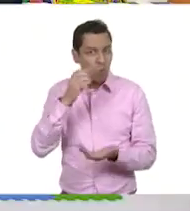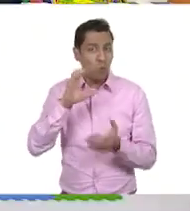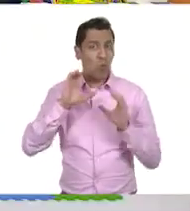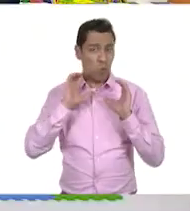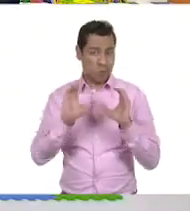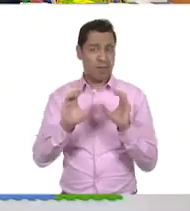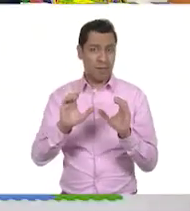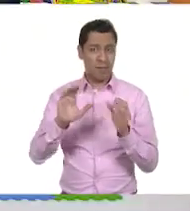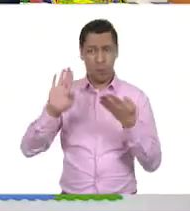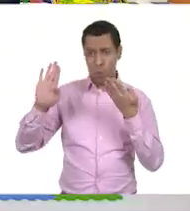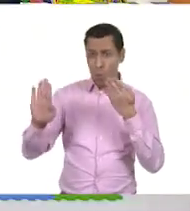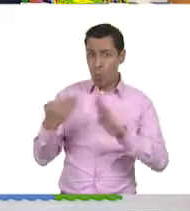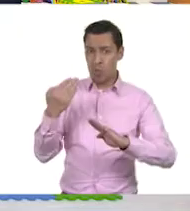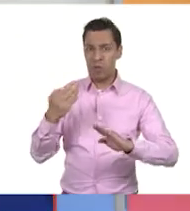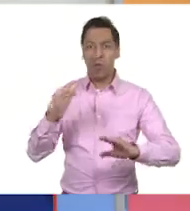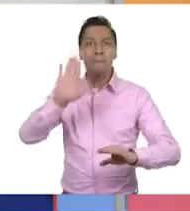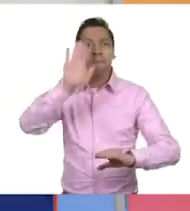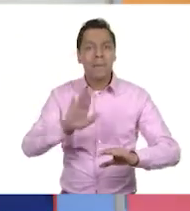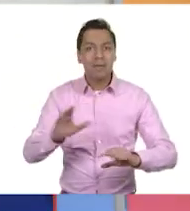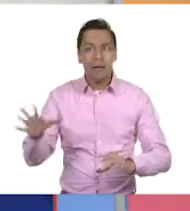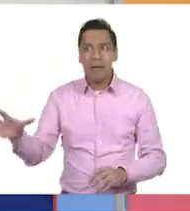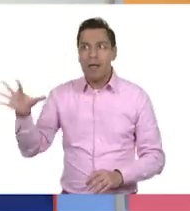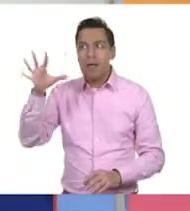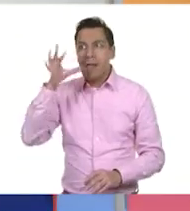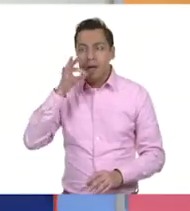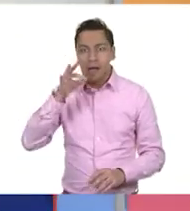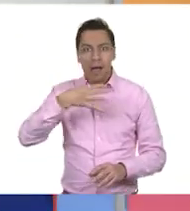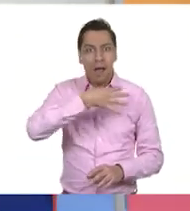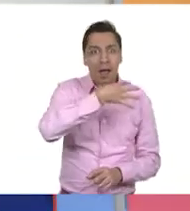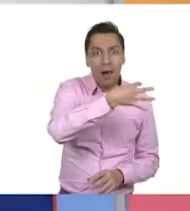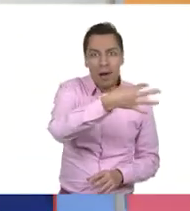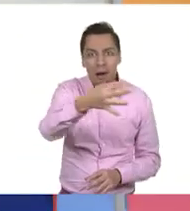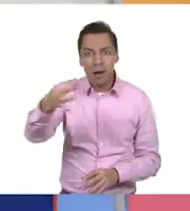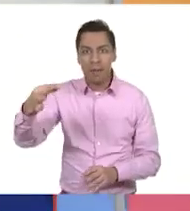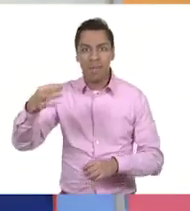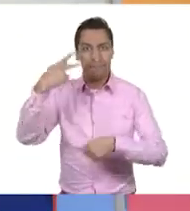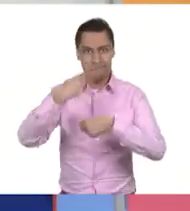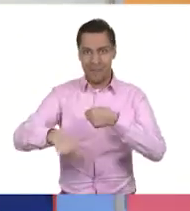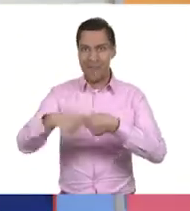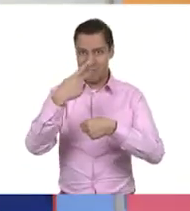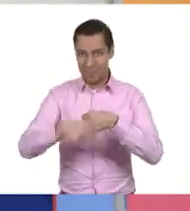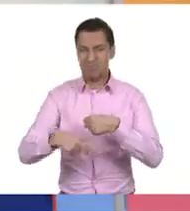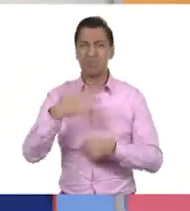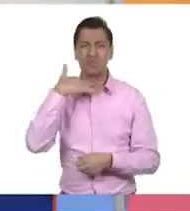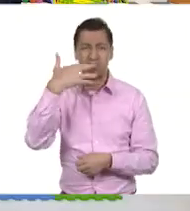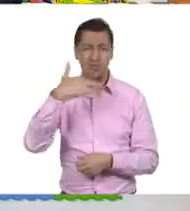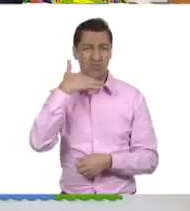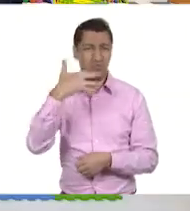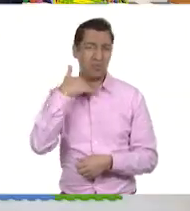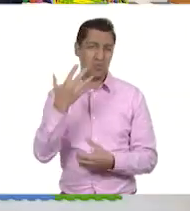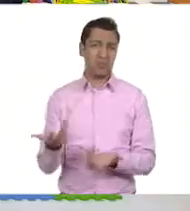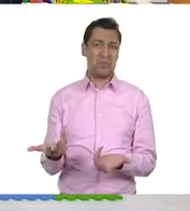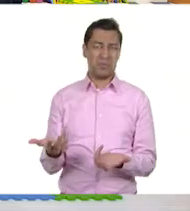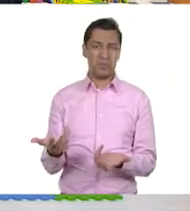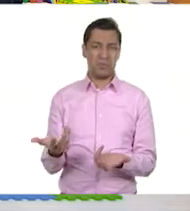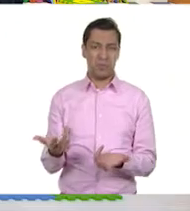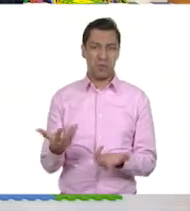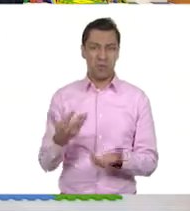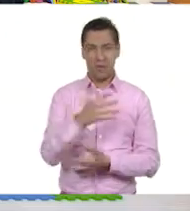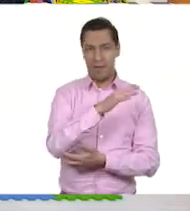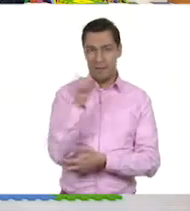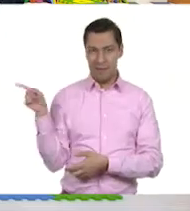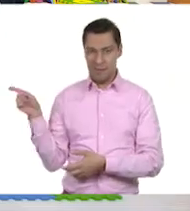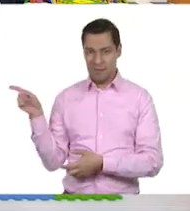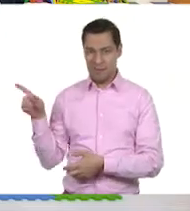que el mundo se está comunicando. Cierto. Dieron cuenta que había más contaminación. O nos dan un consejo, por ejemplo, las áreas